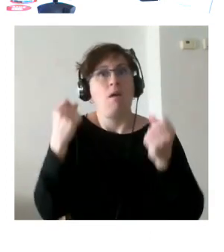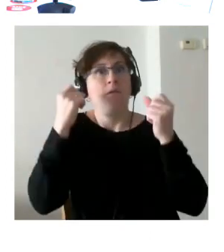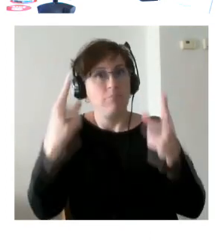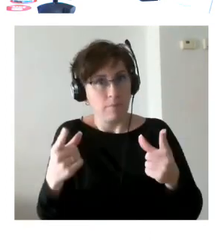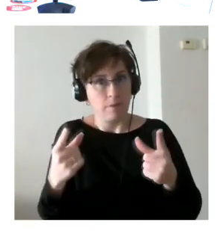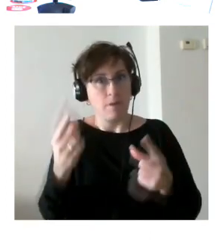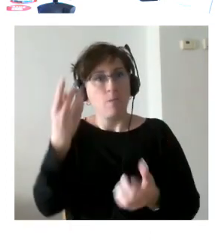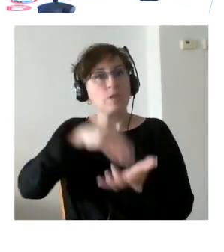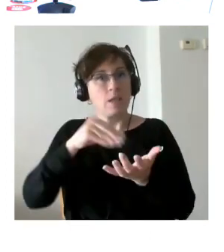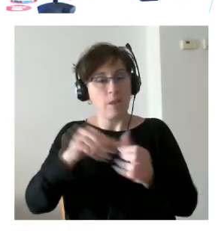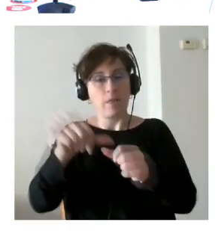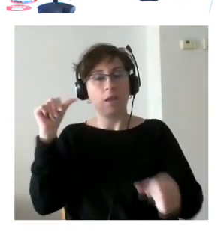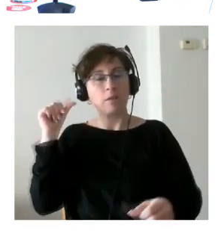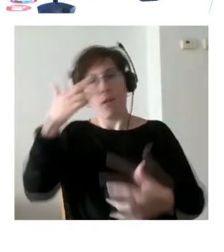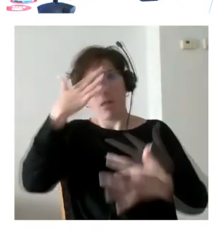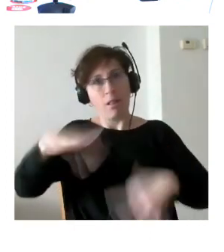se te da bien hacer